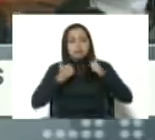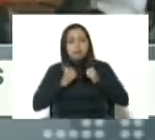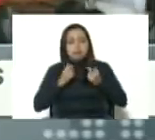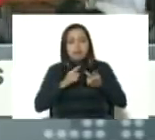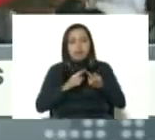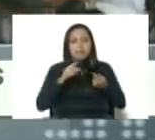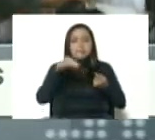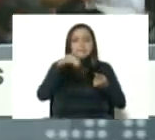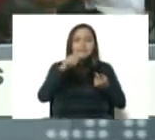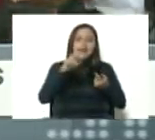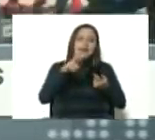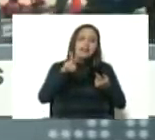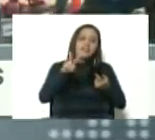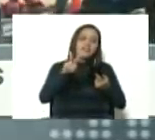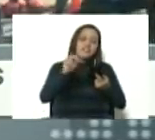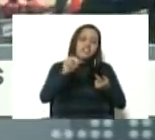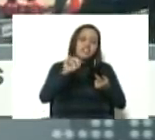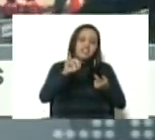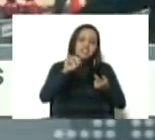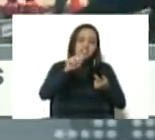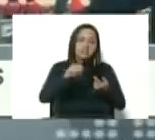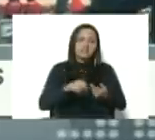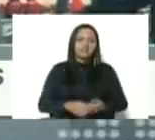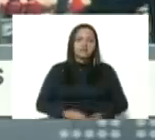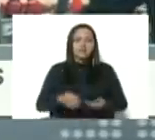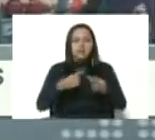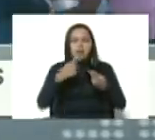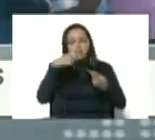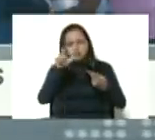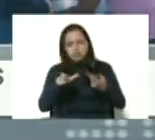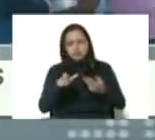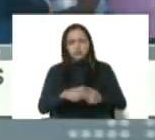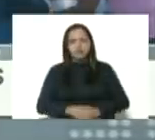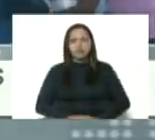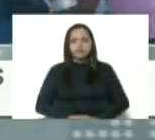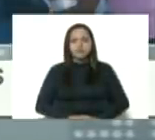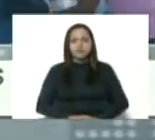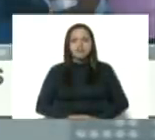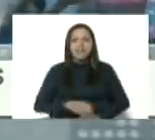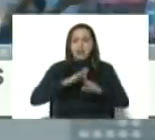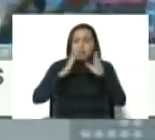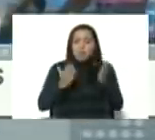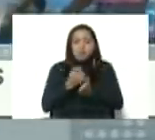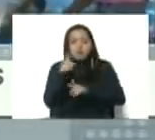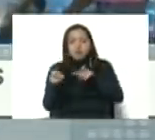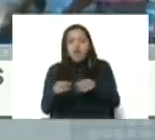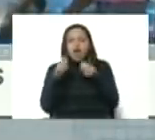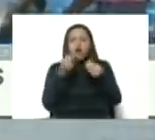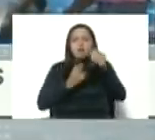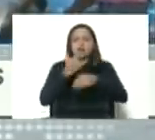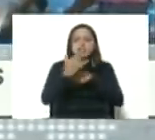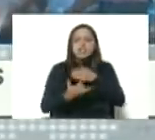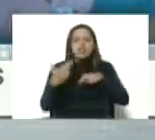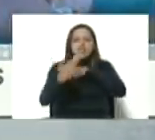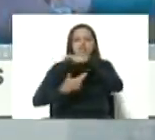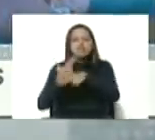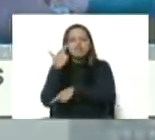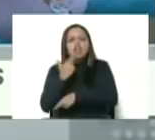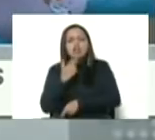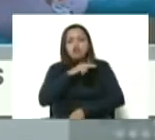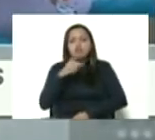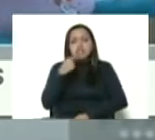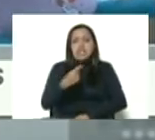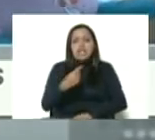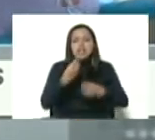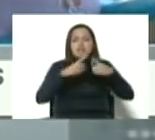Mervin, si alguien en el mundo preguntaran cuál es el proyecto de la revolución bolivariana, nosotros diríamos la